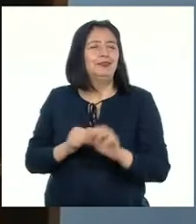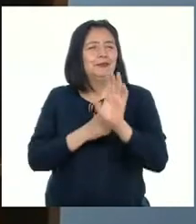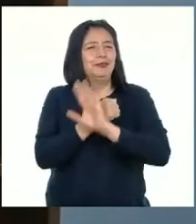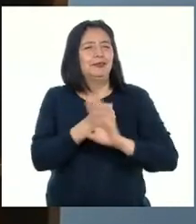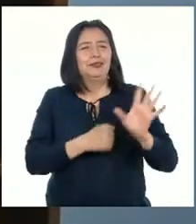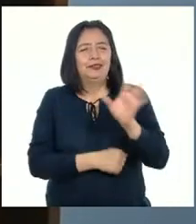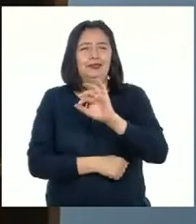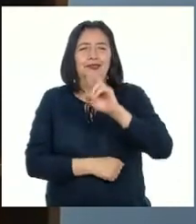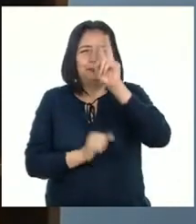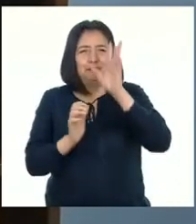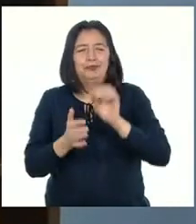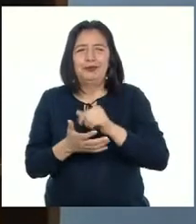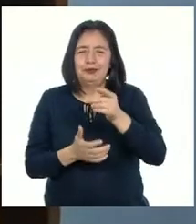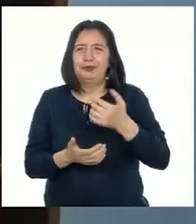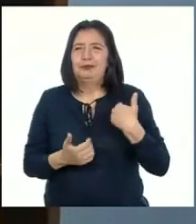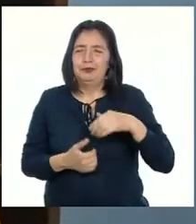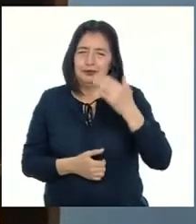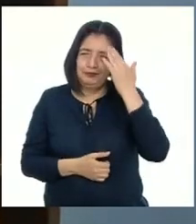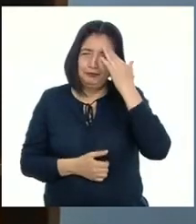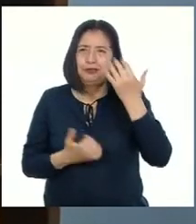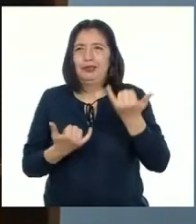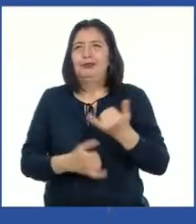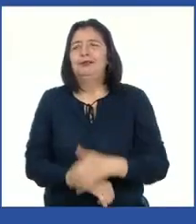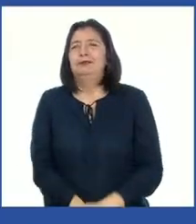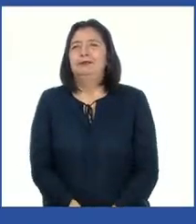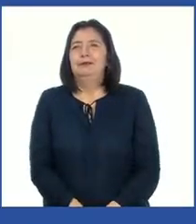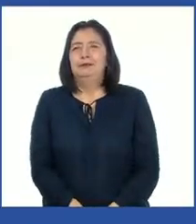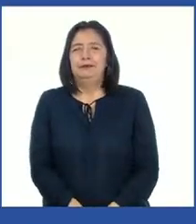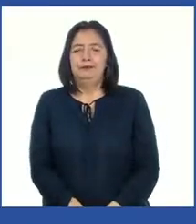todos los peruanos Como lo conocemos hoy en día